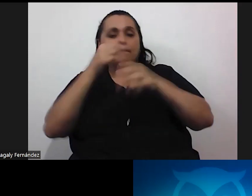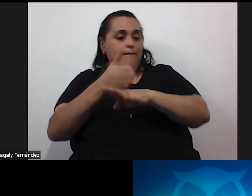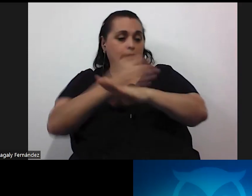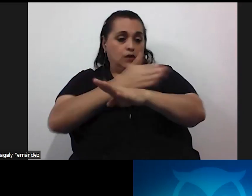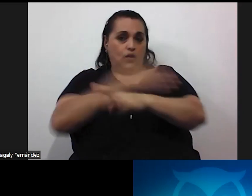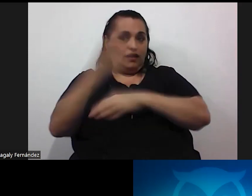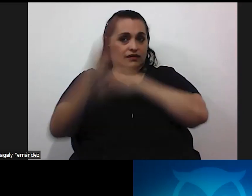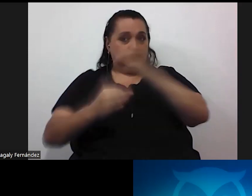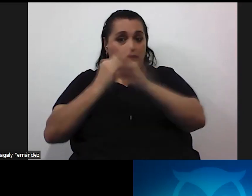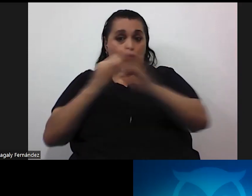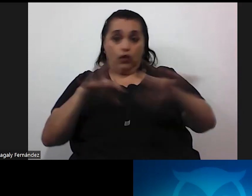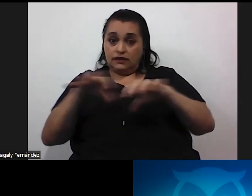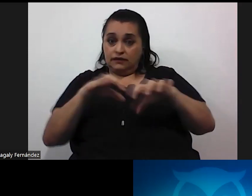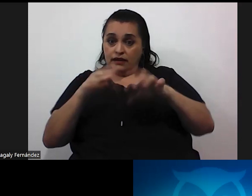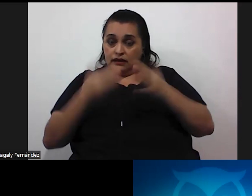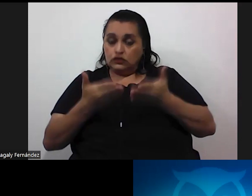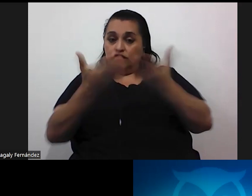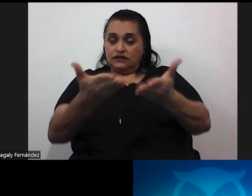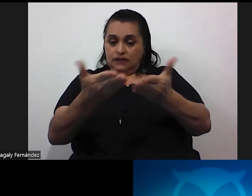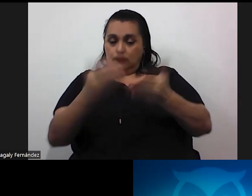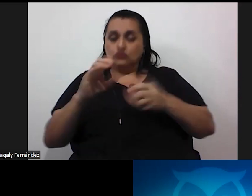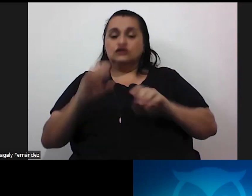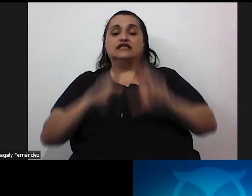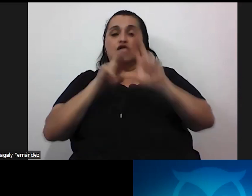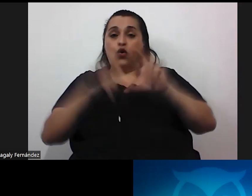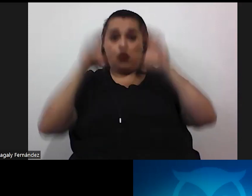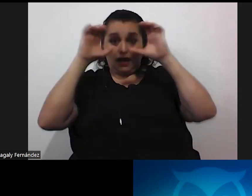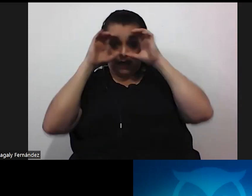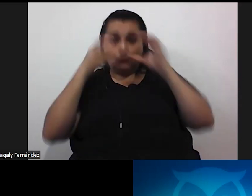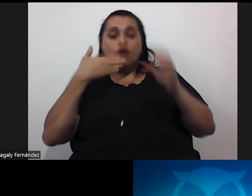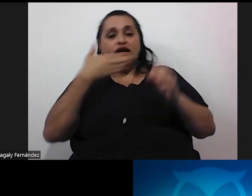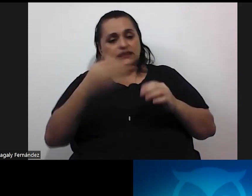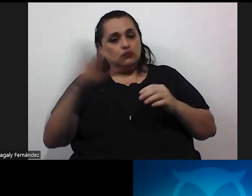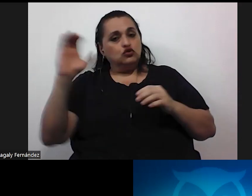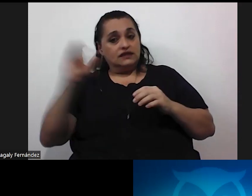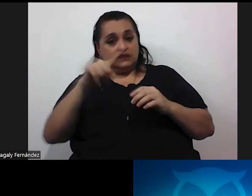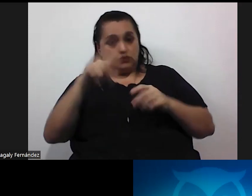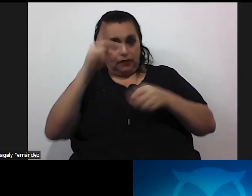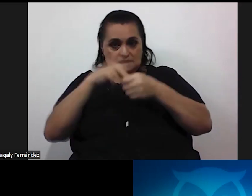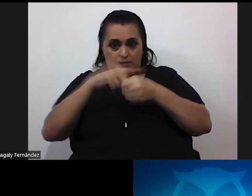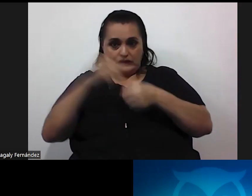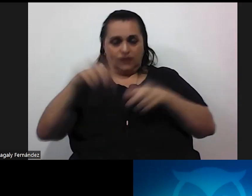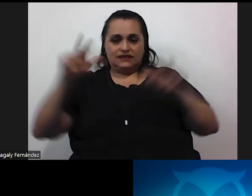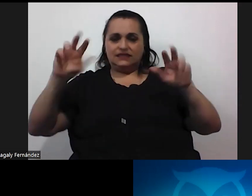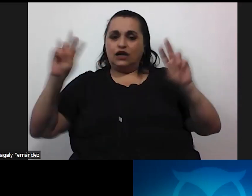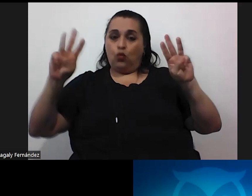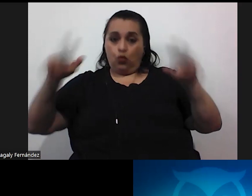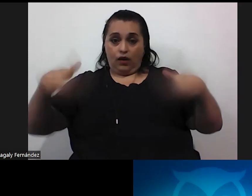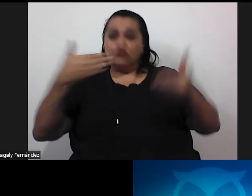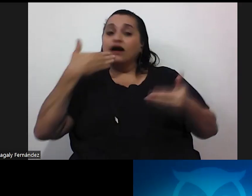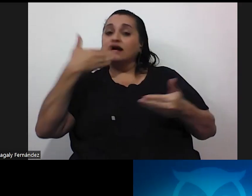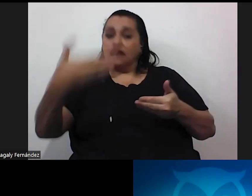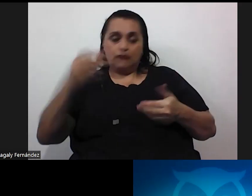de actividades que ofrecemos desde Colipro agradecemos a don Cristian su participación en este webinario agradecemos a